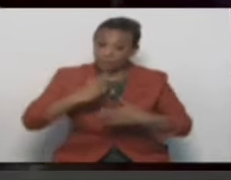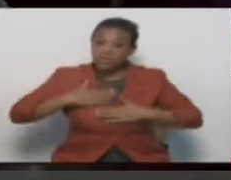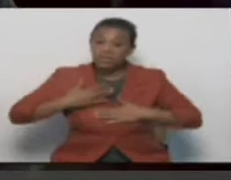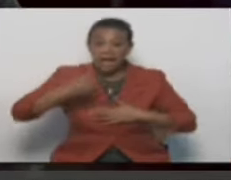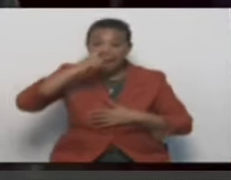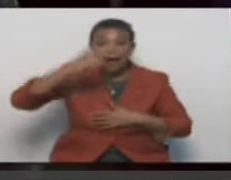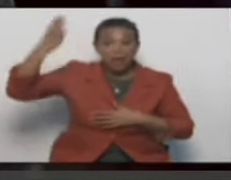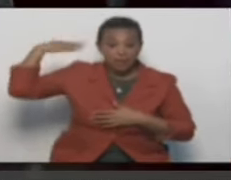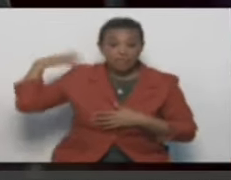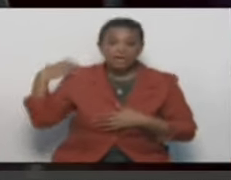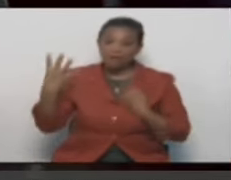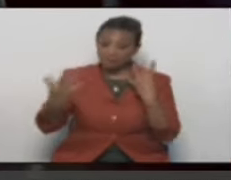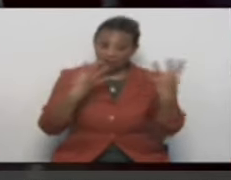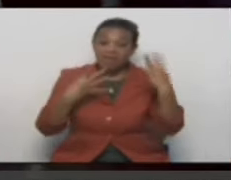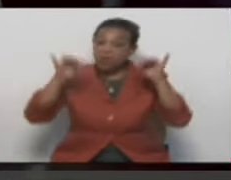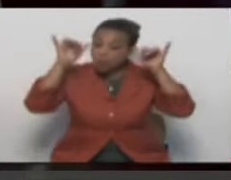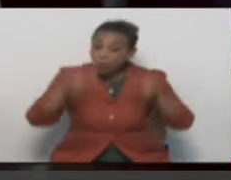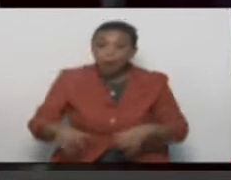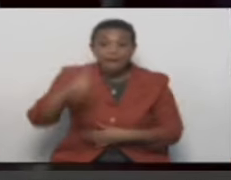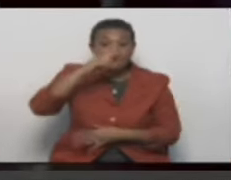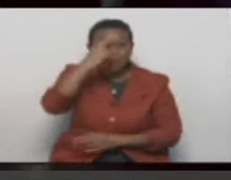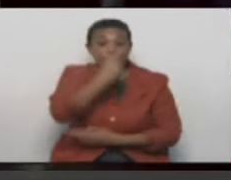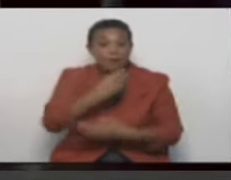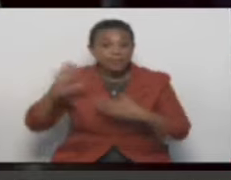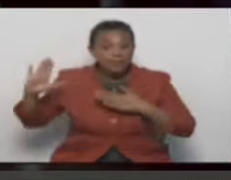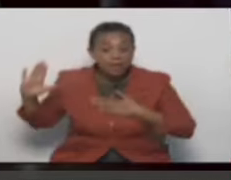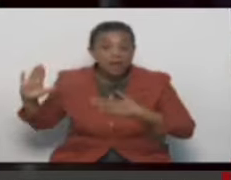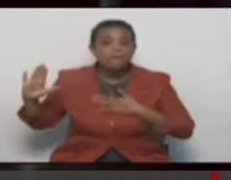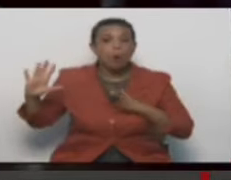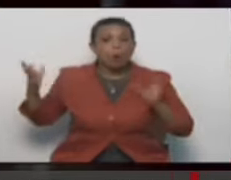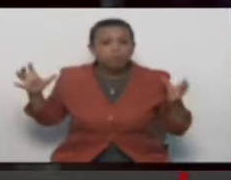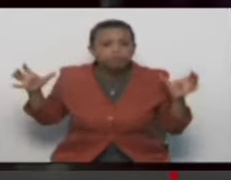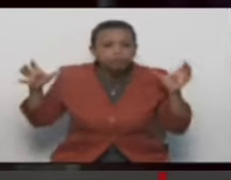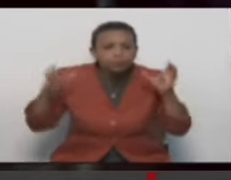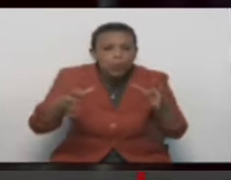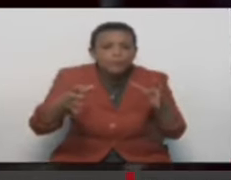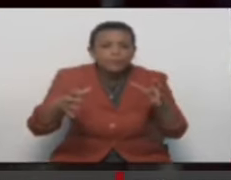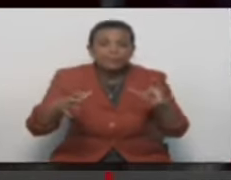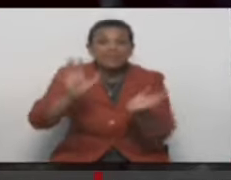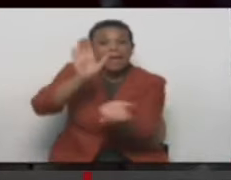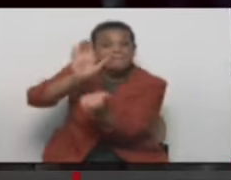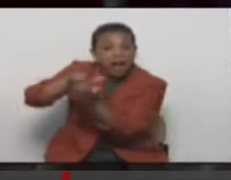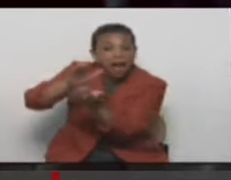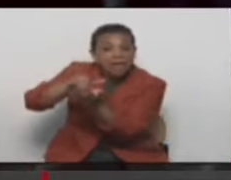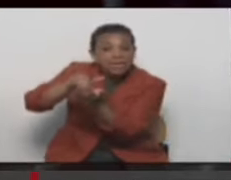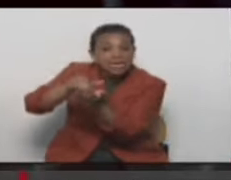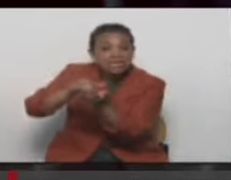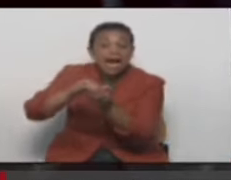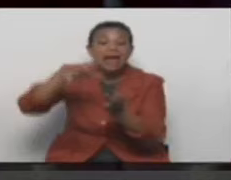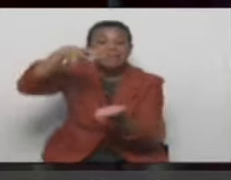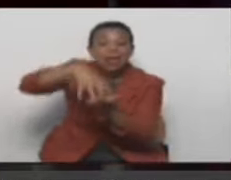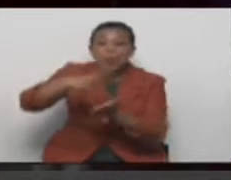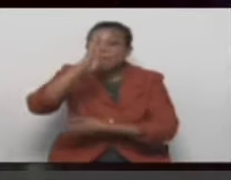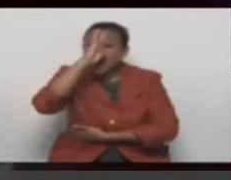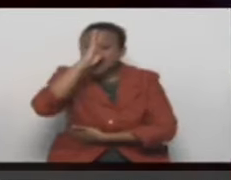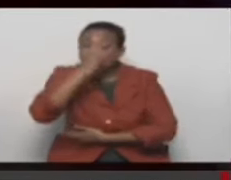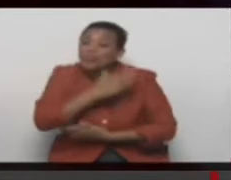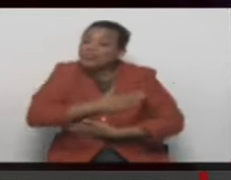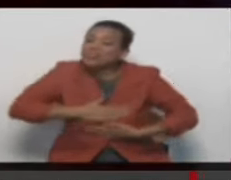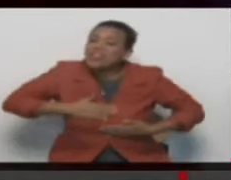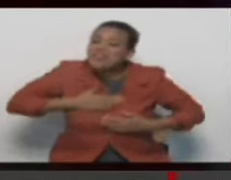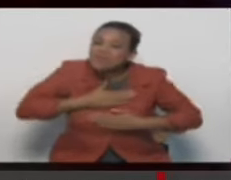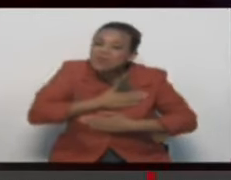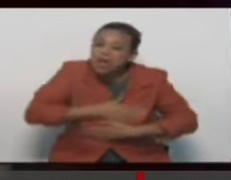pasada ya existe. La población de Margarita y el estado de Varinas ya están disfrutando